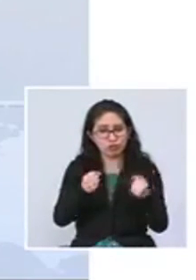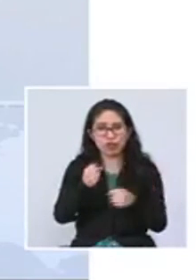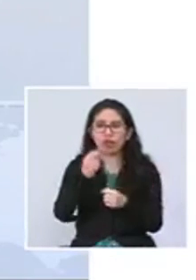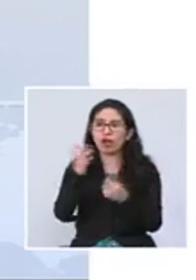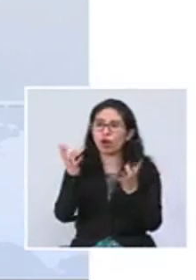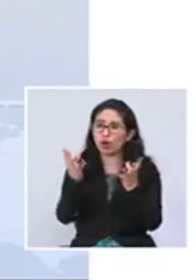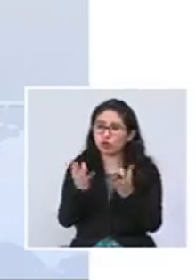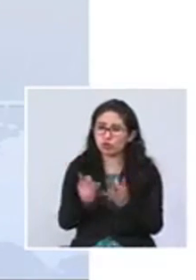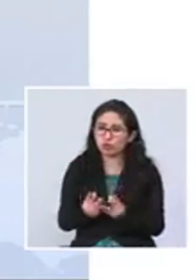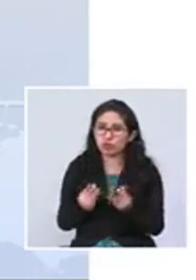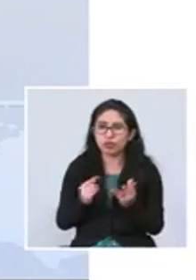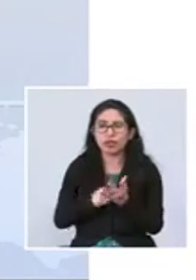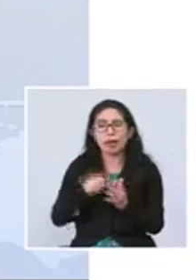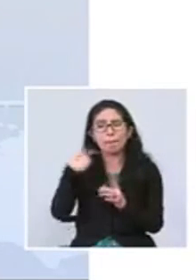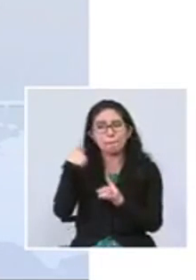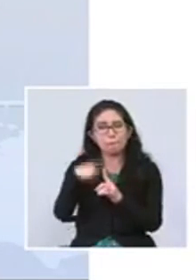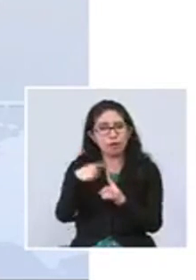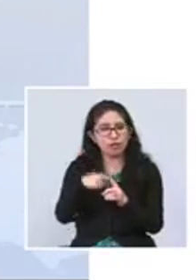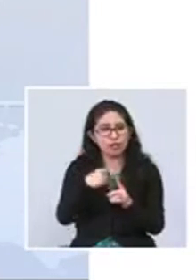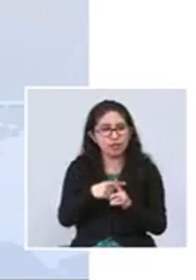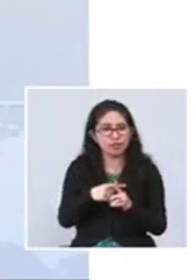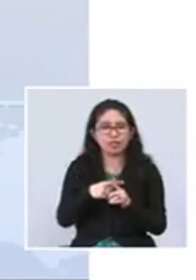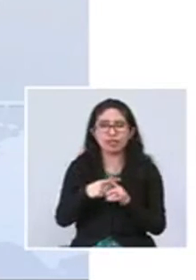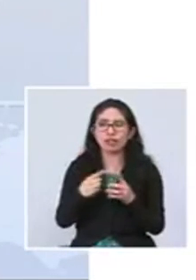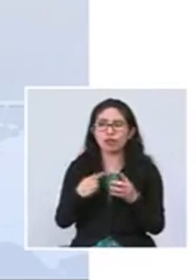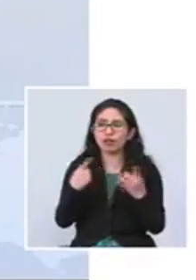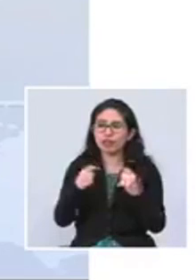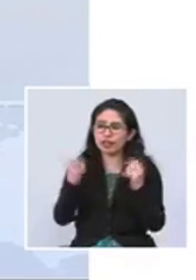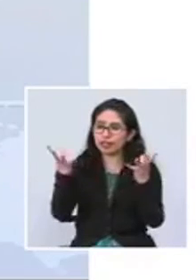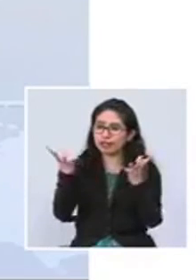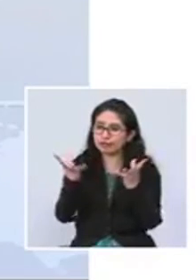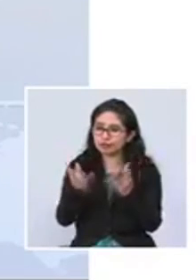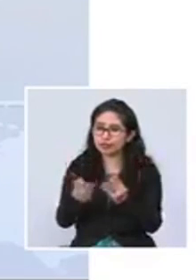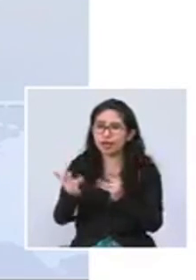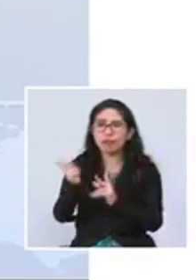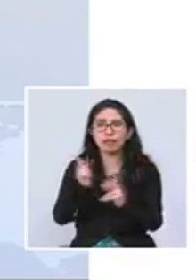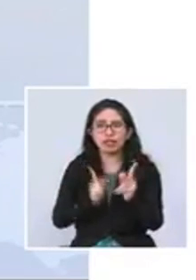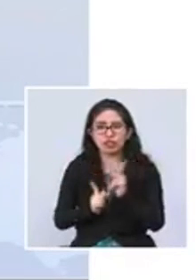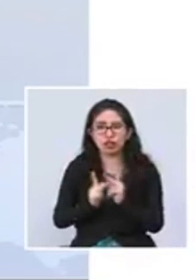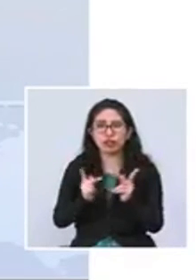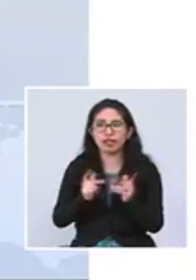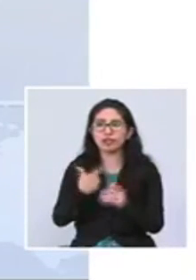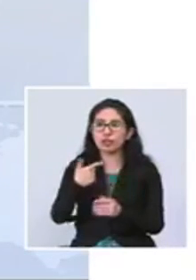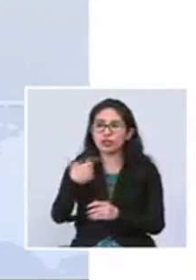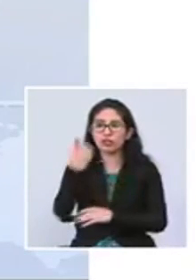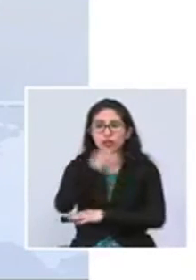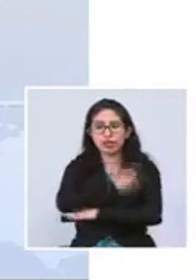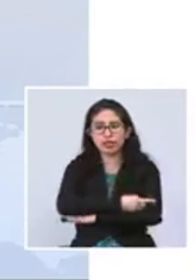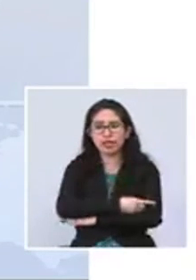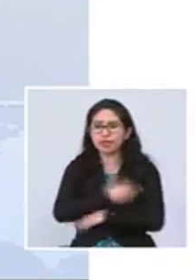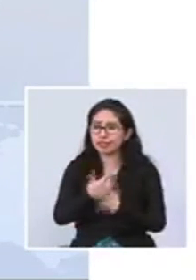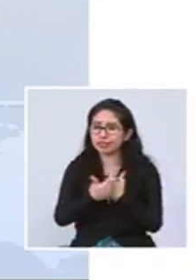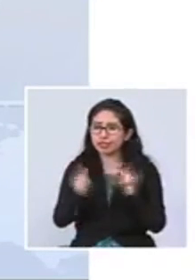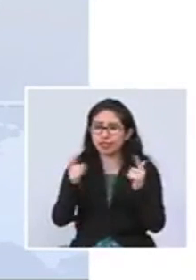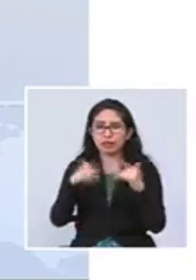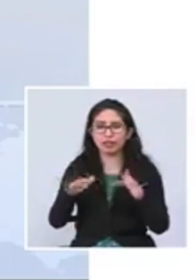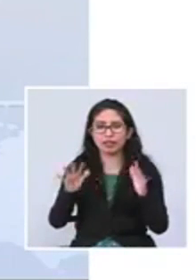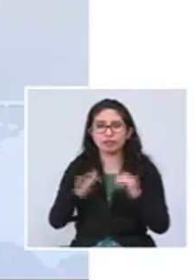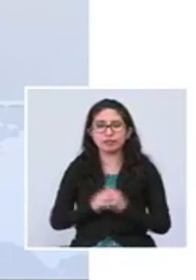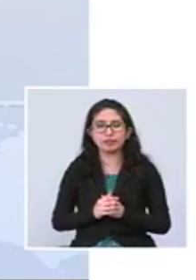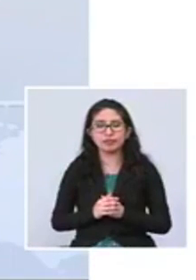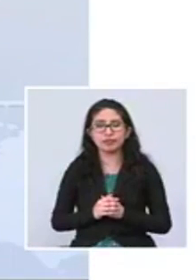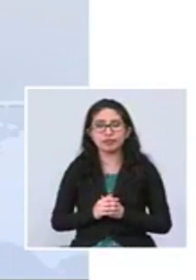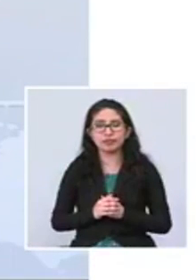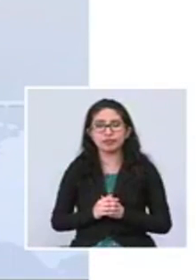haciendo un efectivo giro cama que permitirá contar con un mayor tratamiento y mayor recuperación de pacientes.